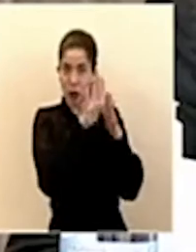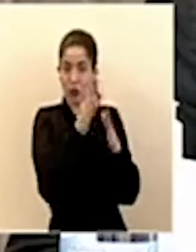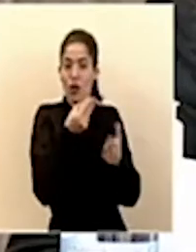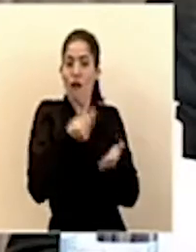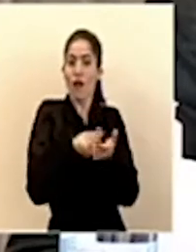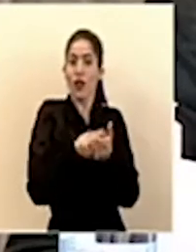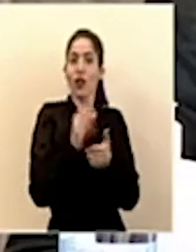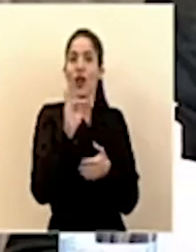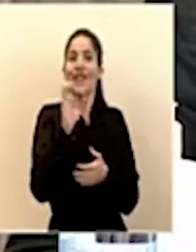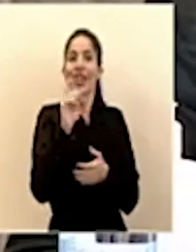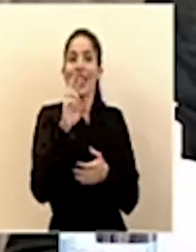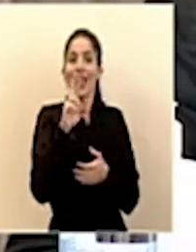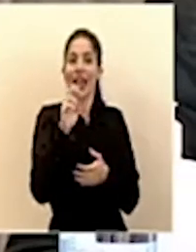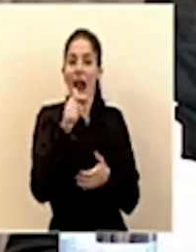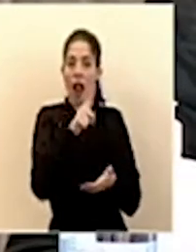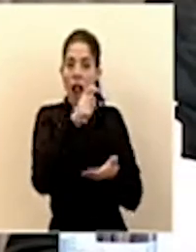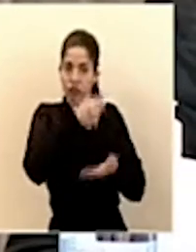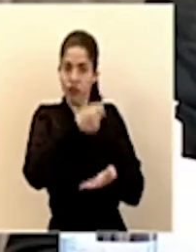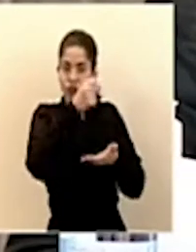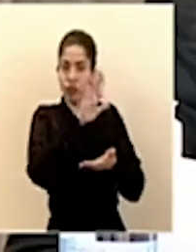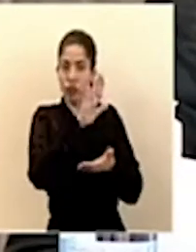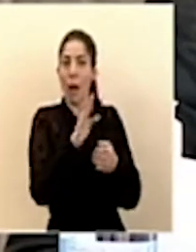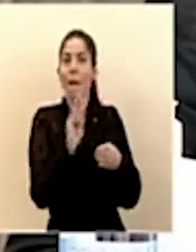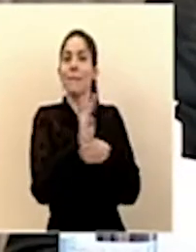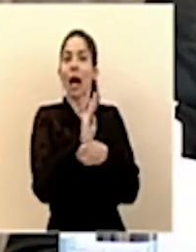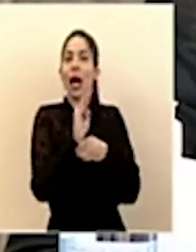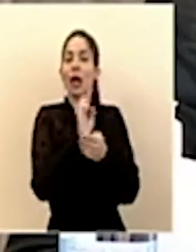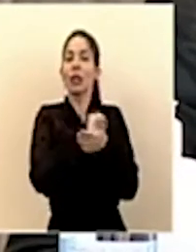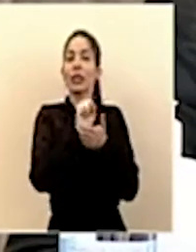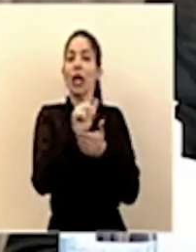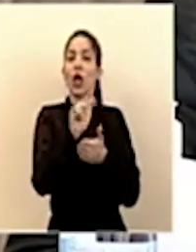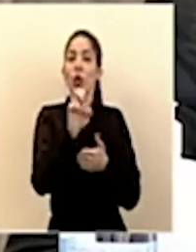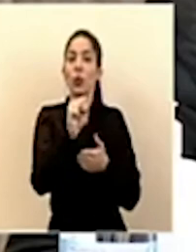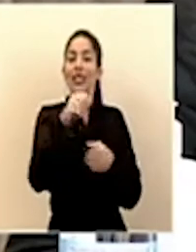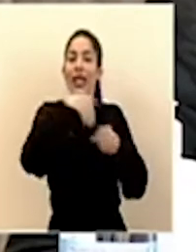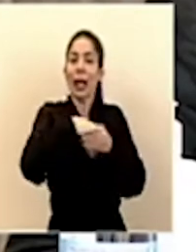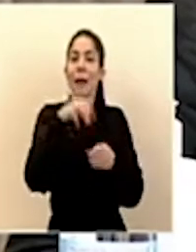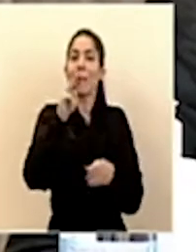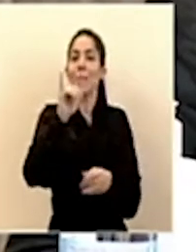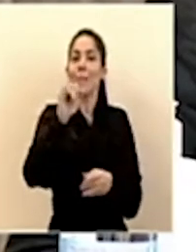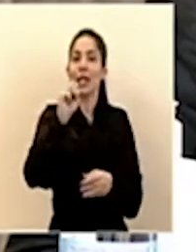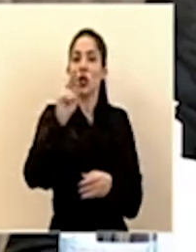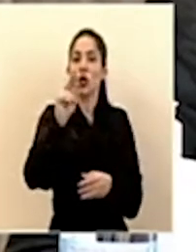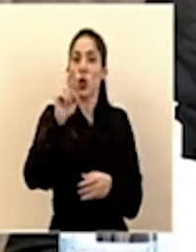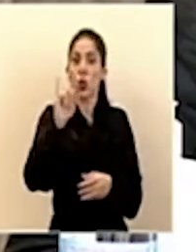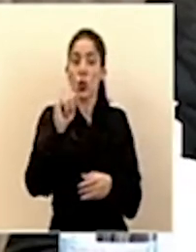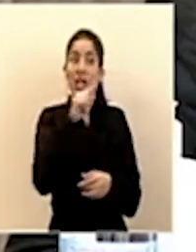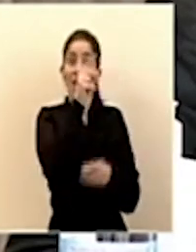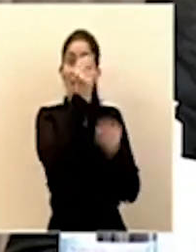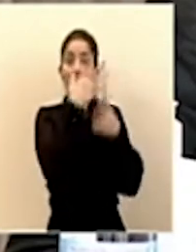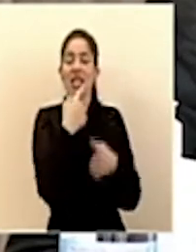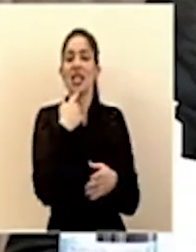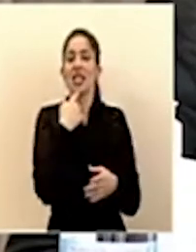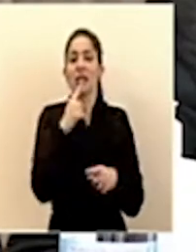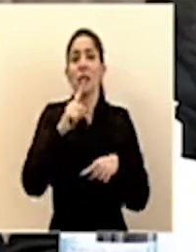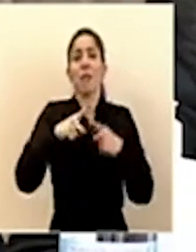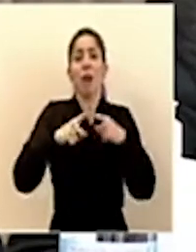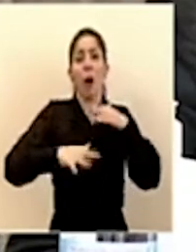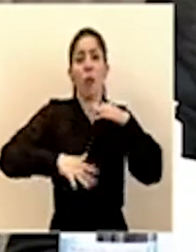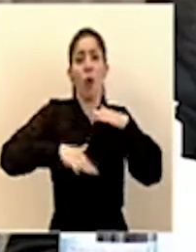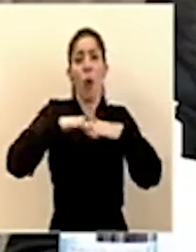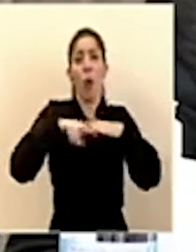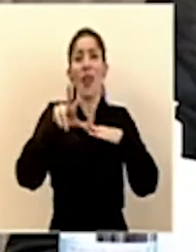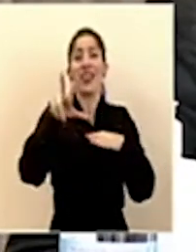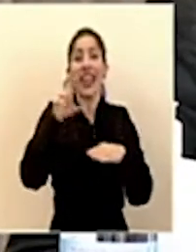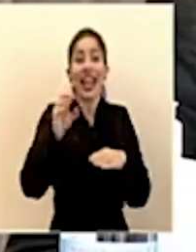Federal, particularmente el Banco de San Luis, Missouri, está diciendo que va a llegar al 30%